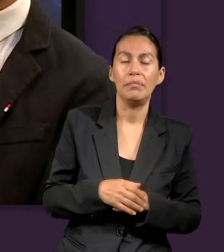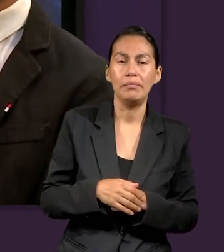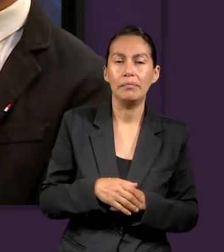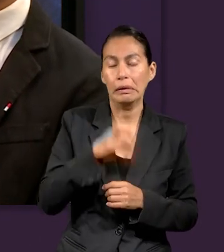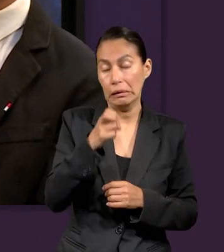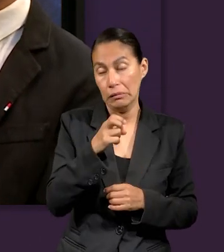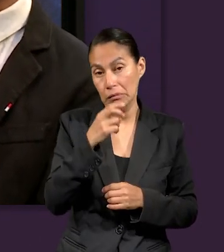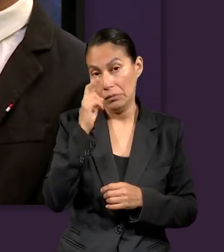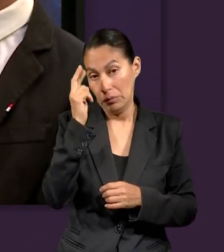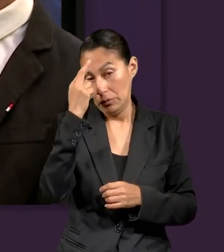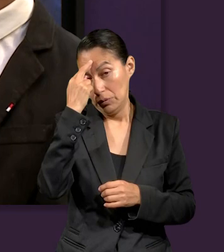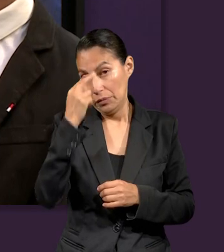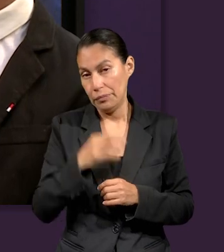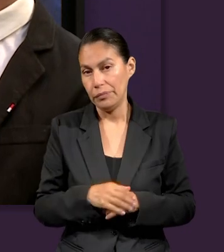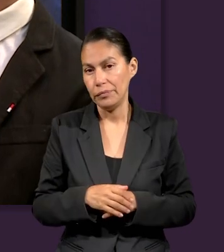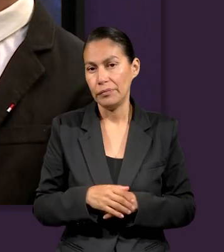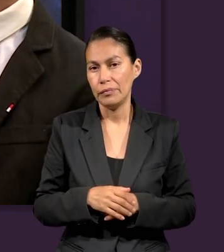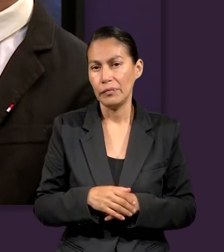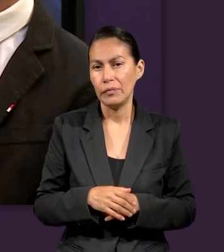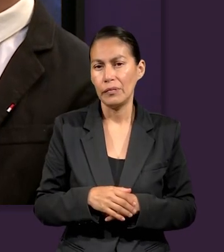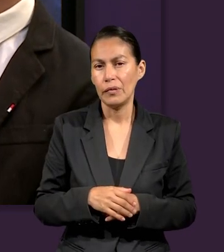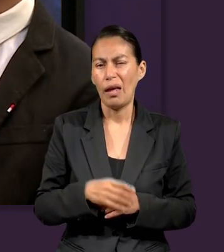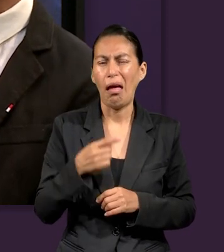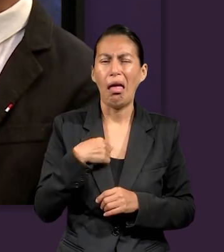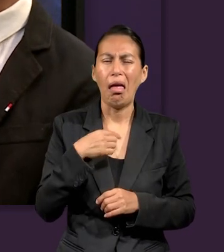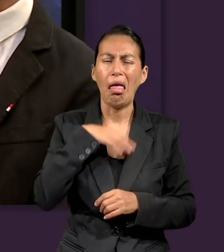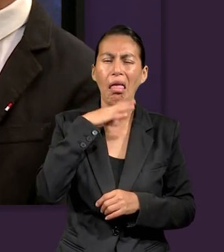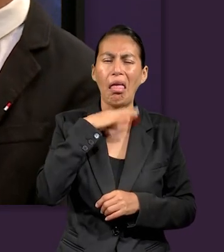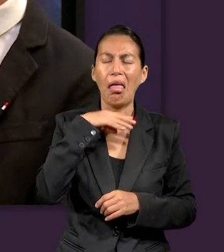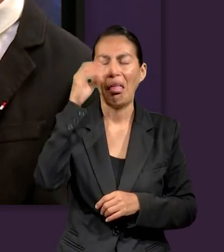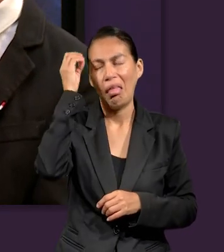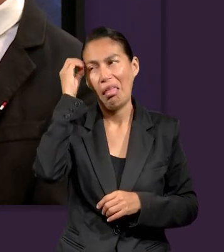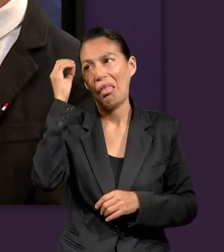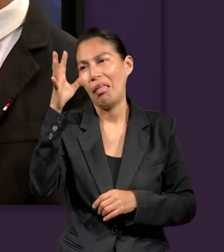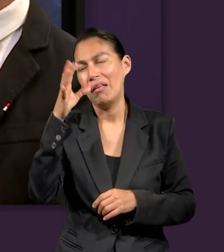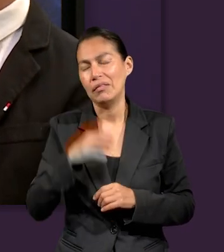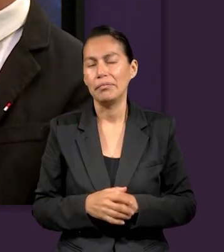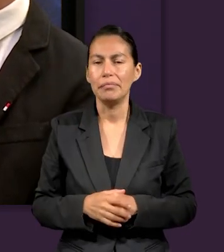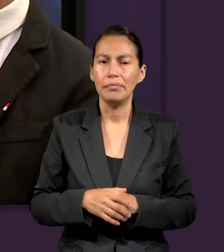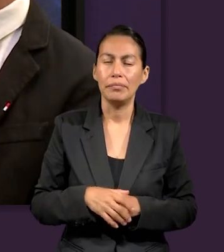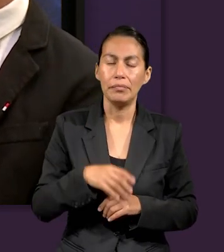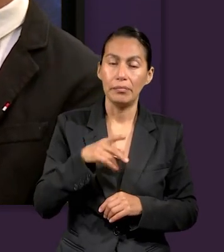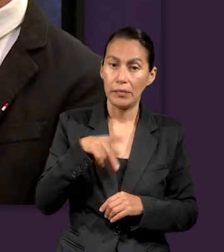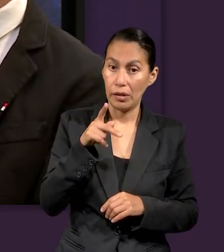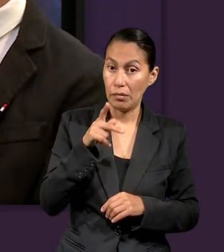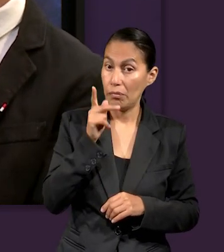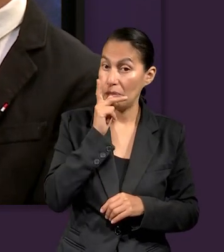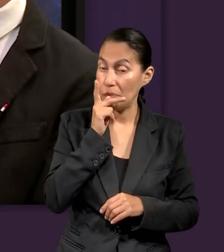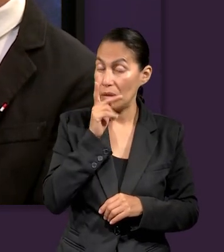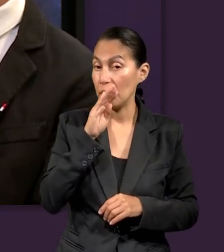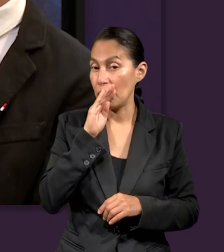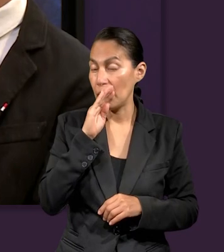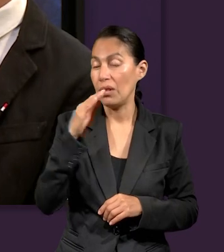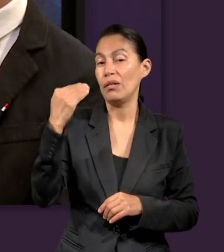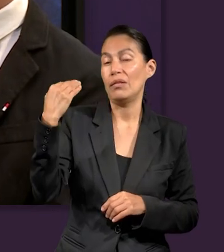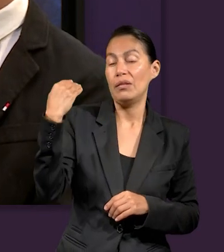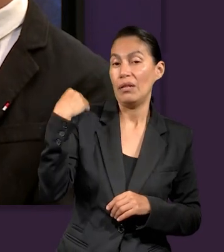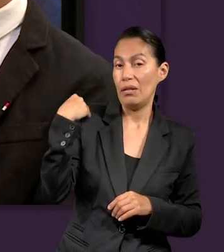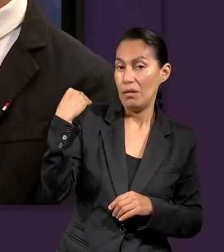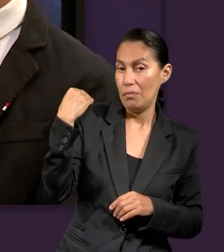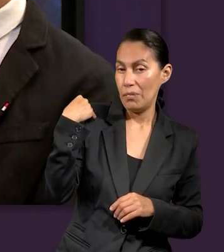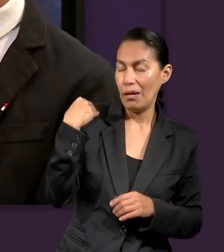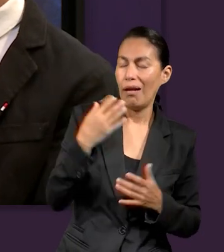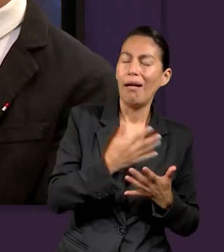y nos recuerdan eso. Aunque nosotros no se nos va porque estamos en otras cosas, pero nos llaman